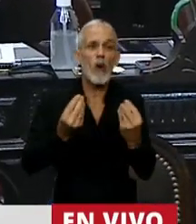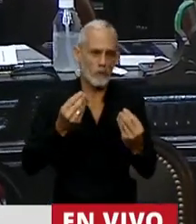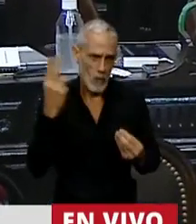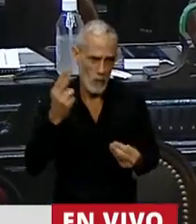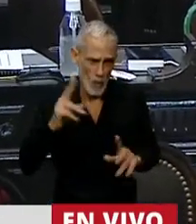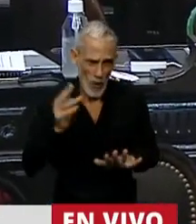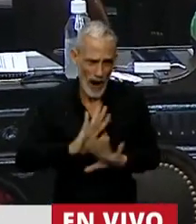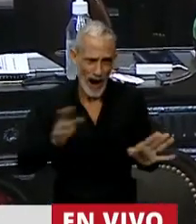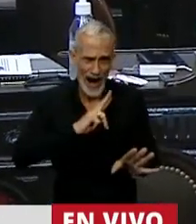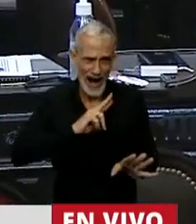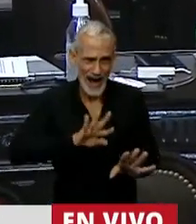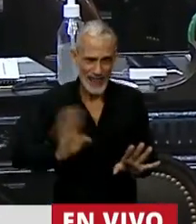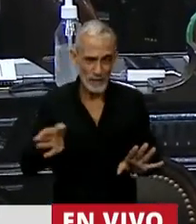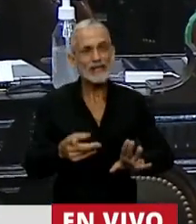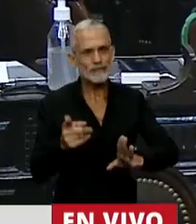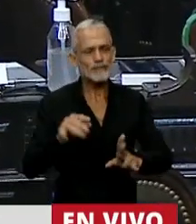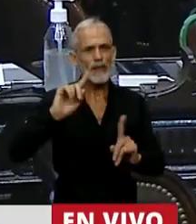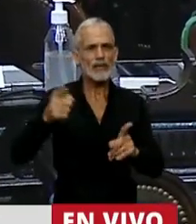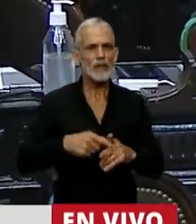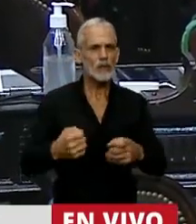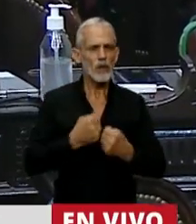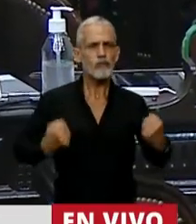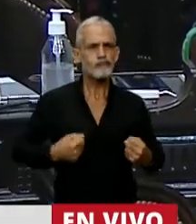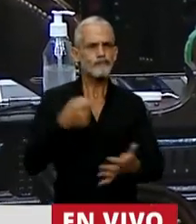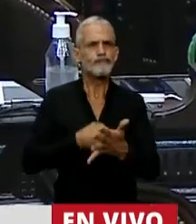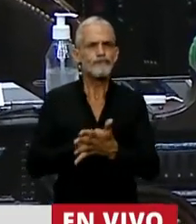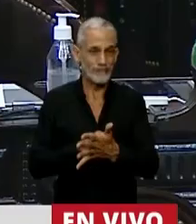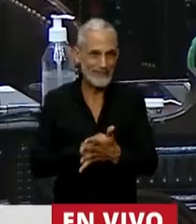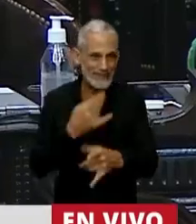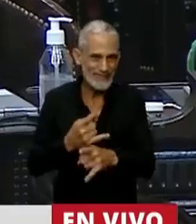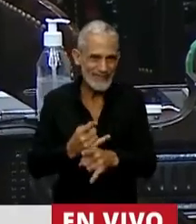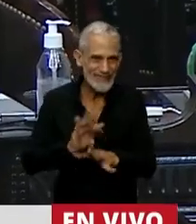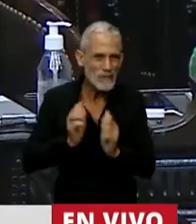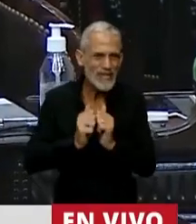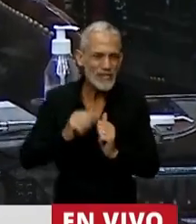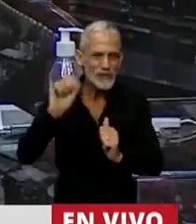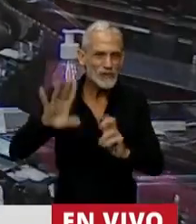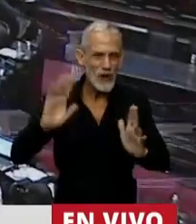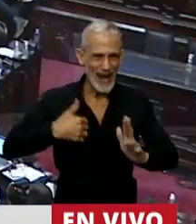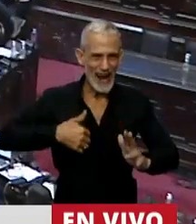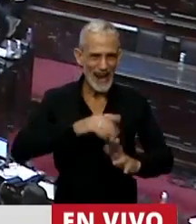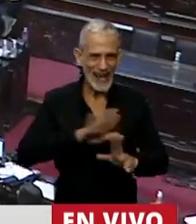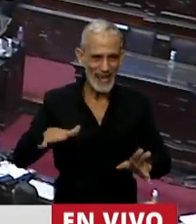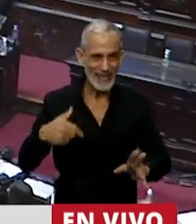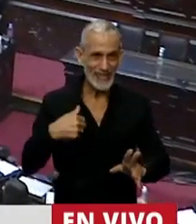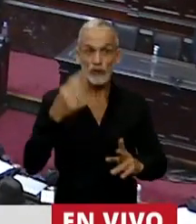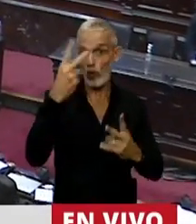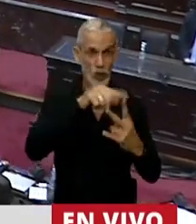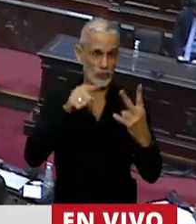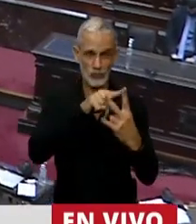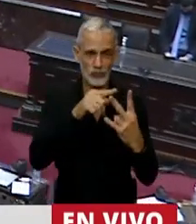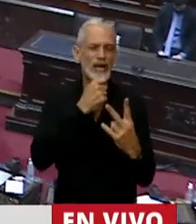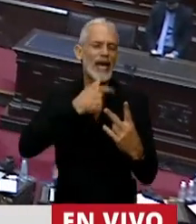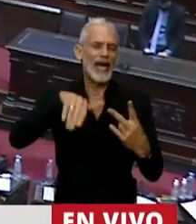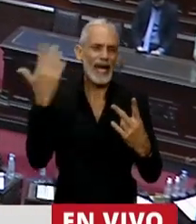también hay que decir, son las primeras en salir a pelear. Siempre hay una historia muy grande en nuestro país. Solo voy a dar dos ejemplos.